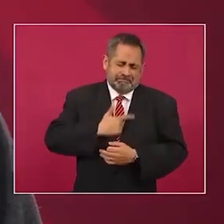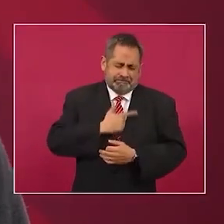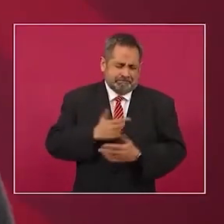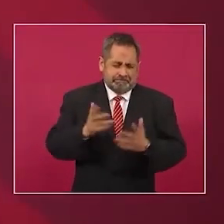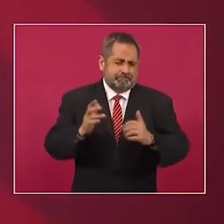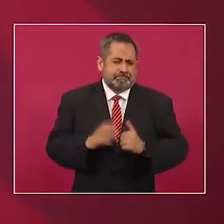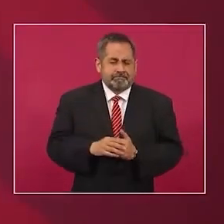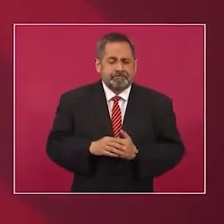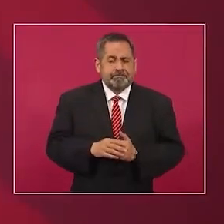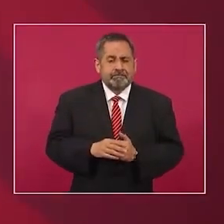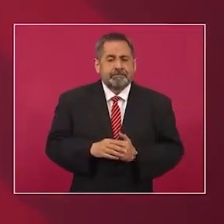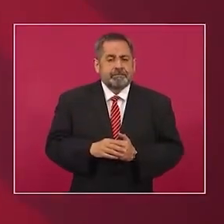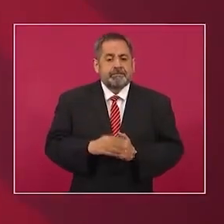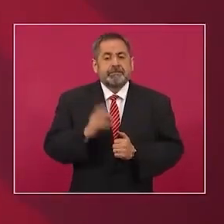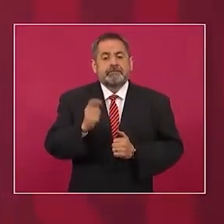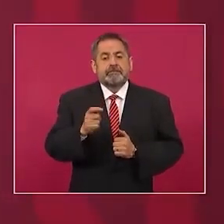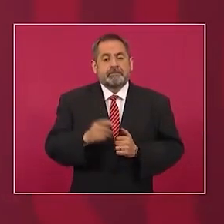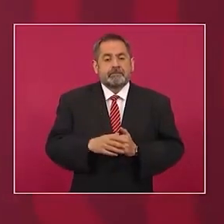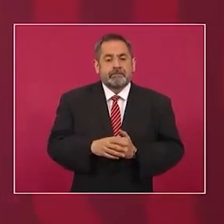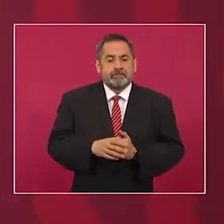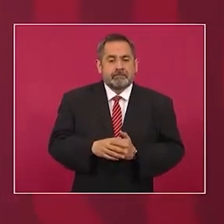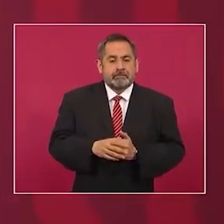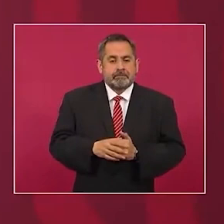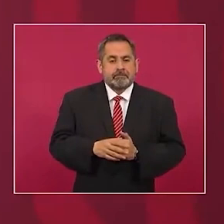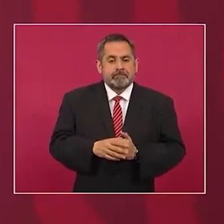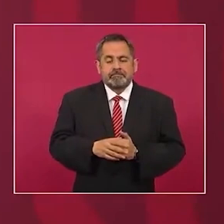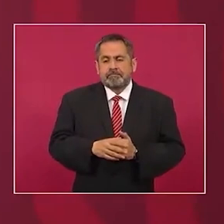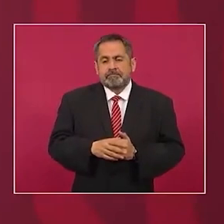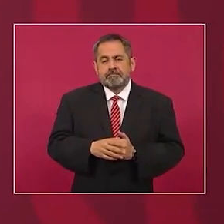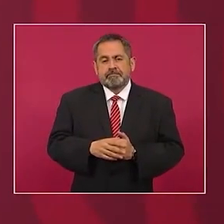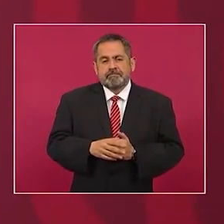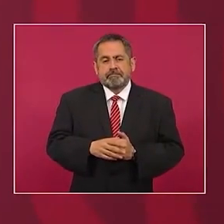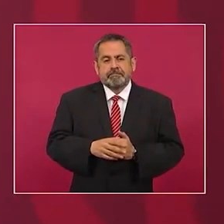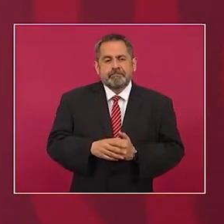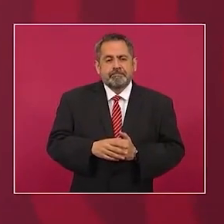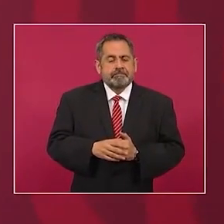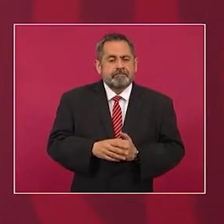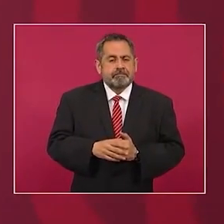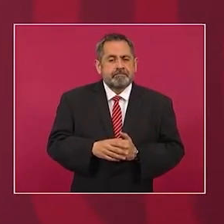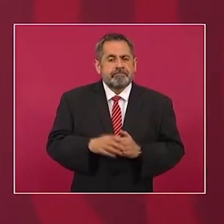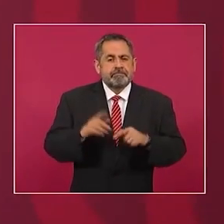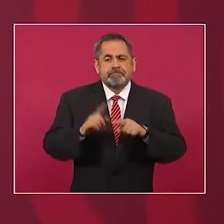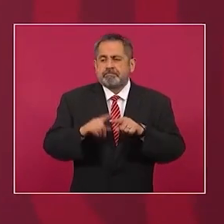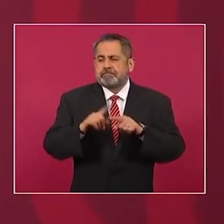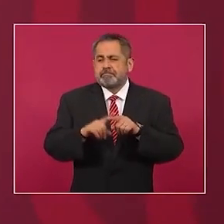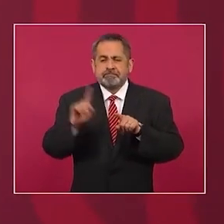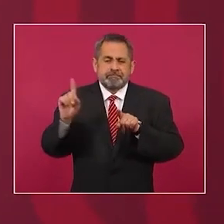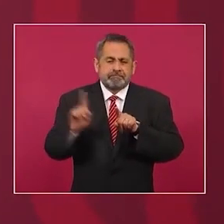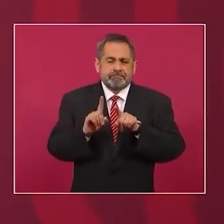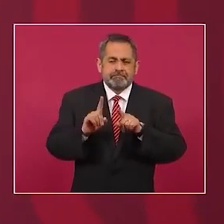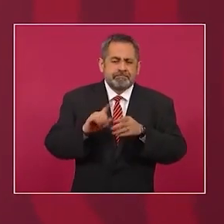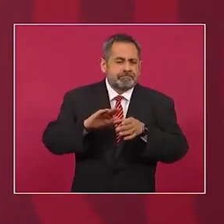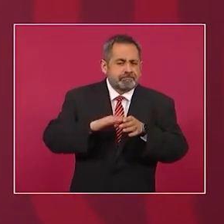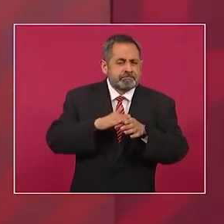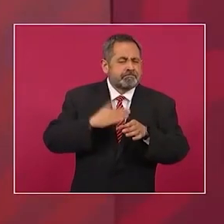Siempre y cuando quien está haciendo la caricia,